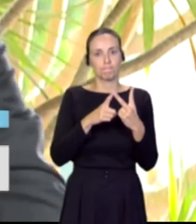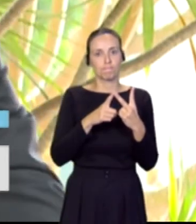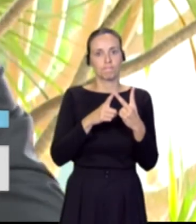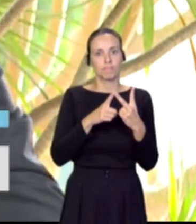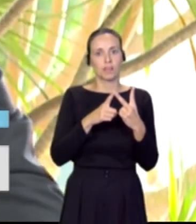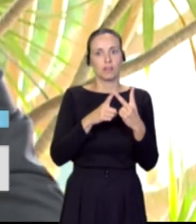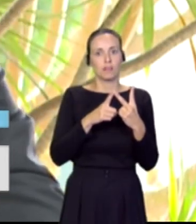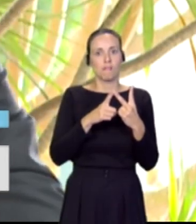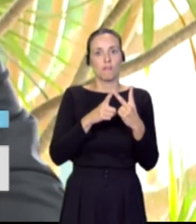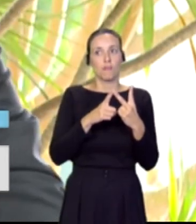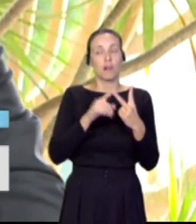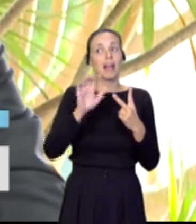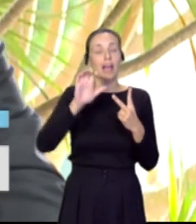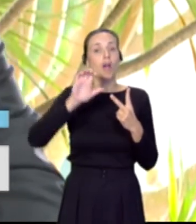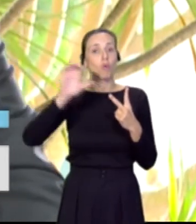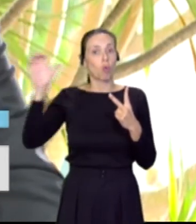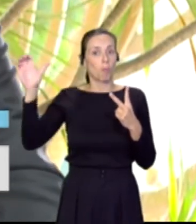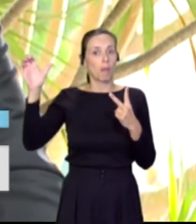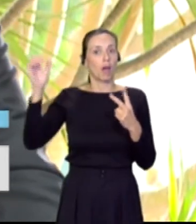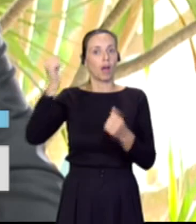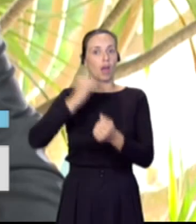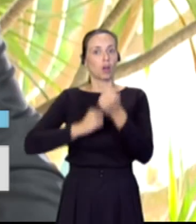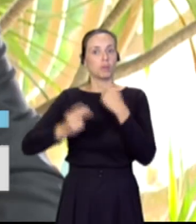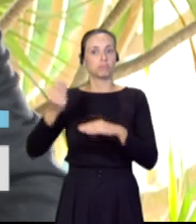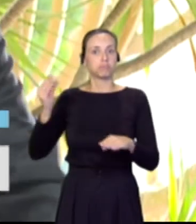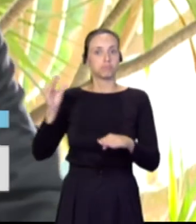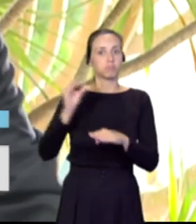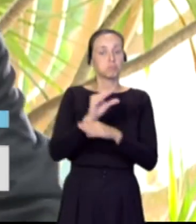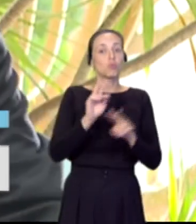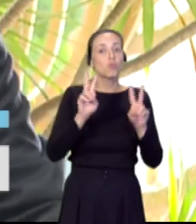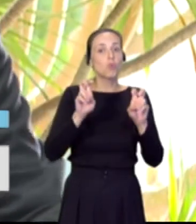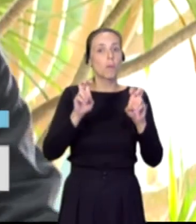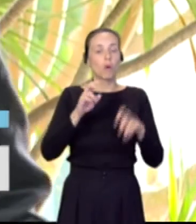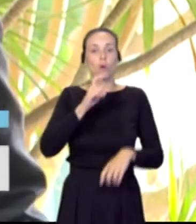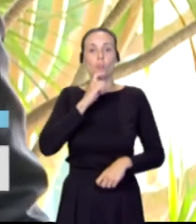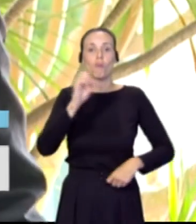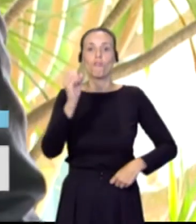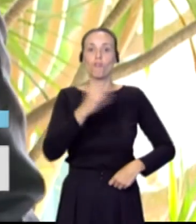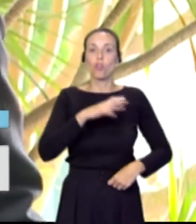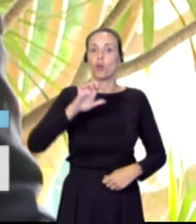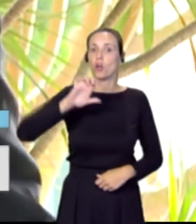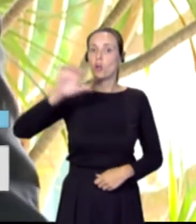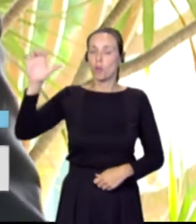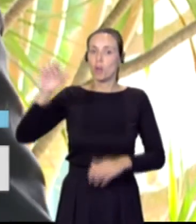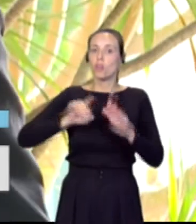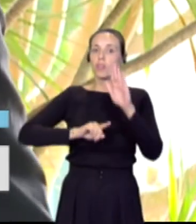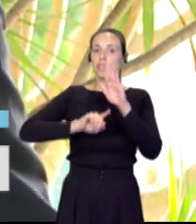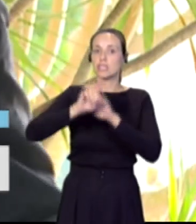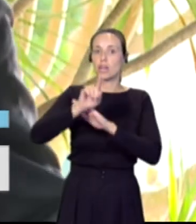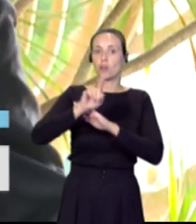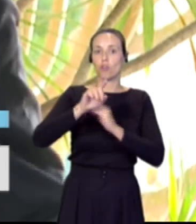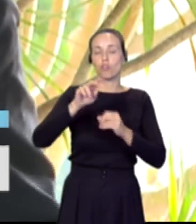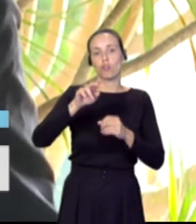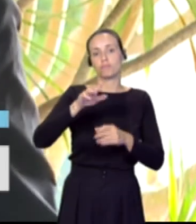financiación europea a través del Fondo Europeo del Desarrollo Regional que